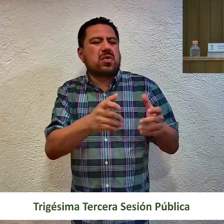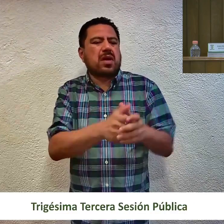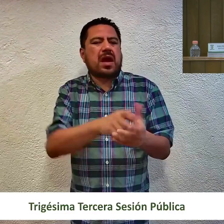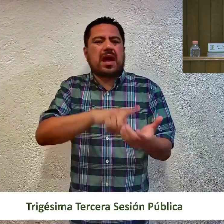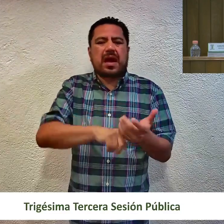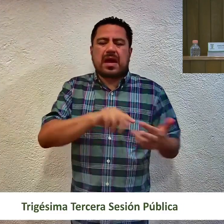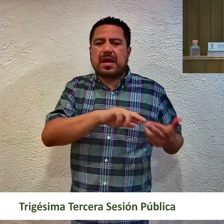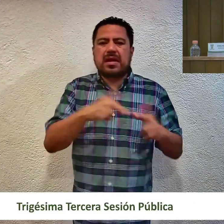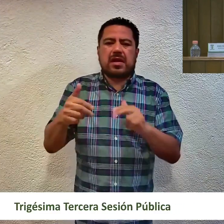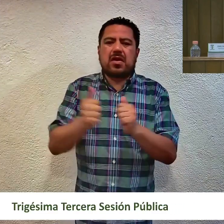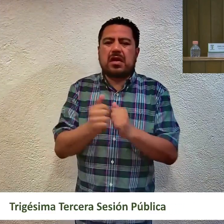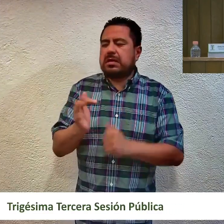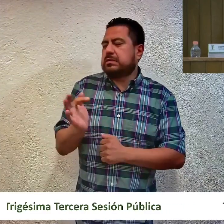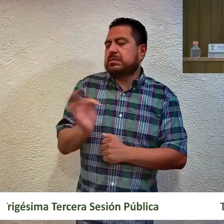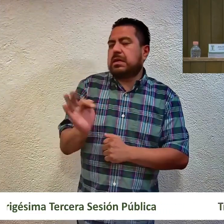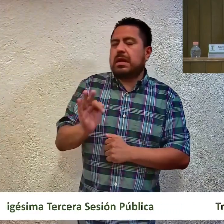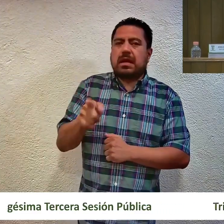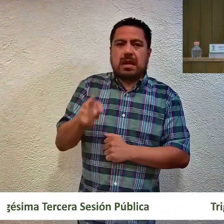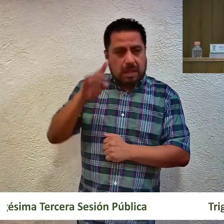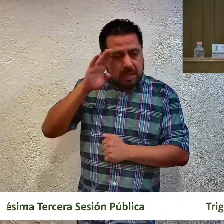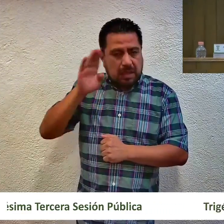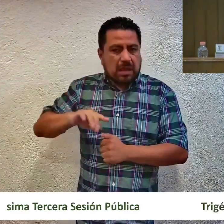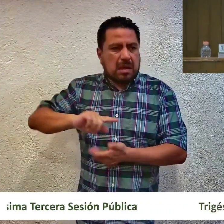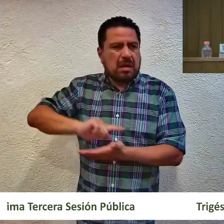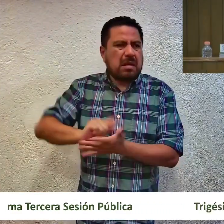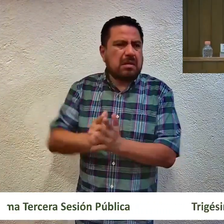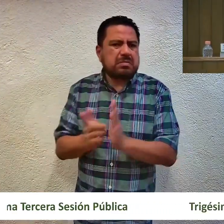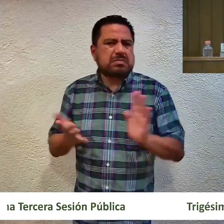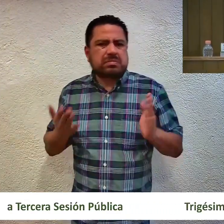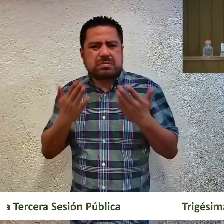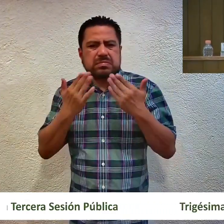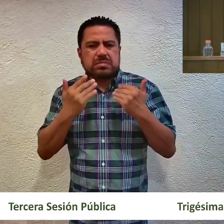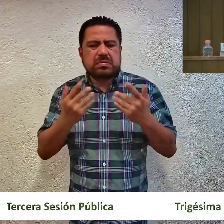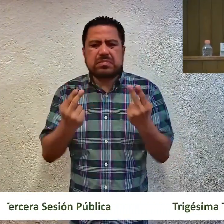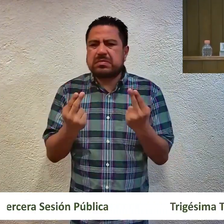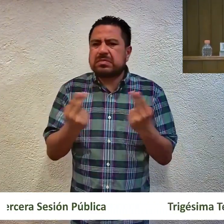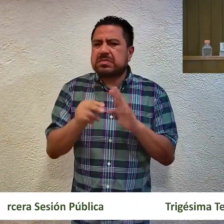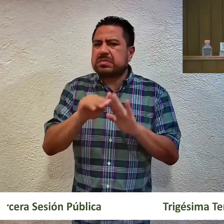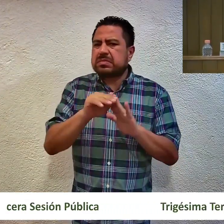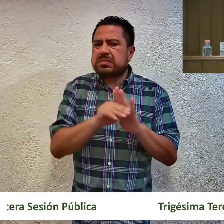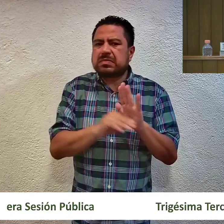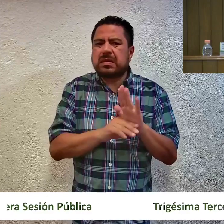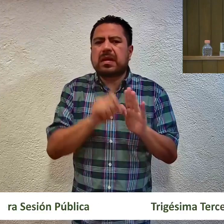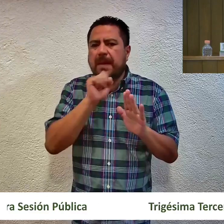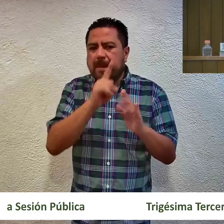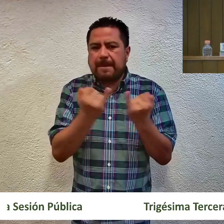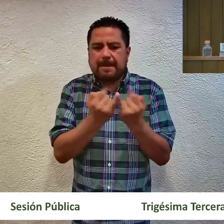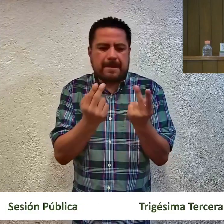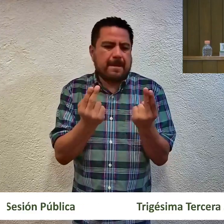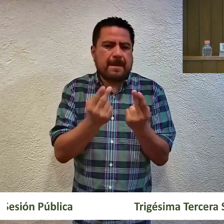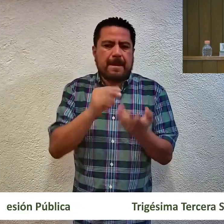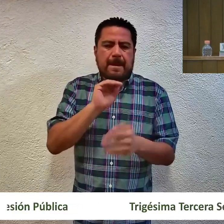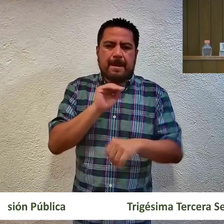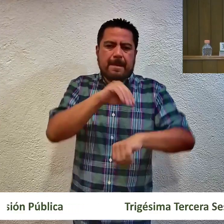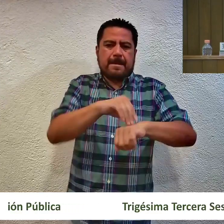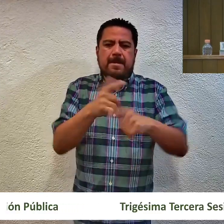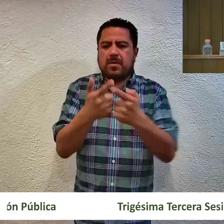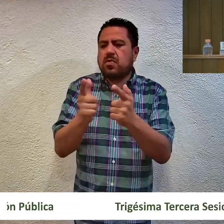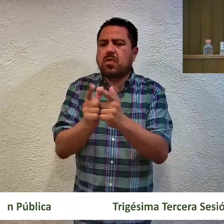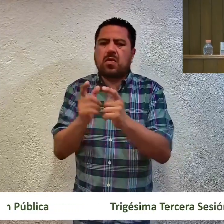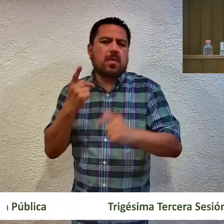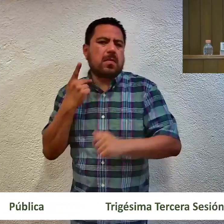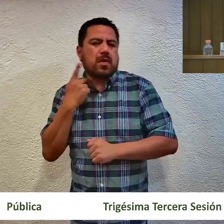en relación con la supuesta ilegalidad de la resolución que tuvo por cumplido los requisitos y requerimientos formulados al partido político,